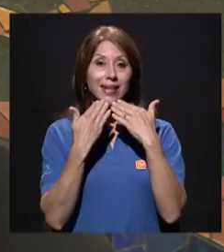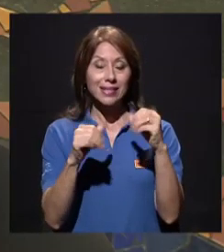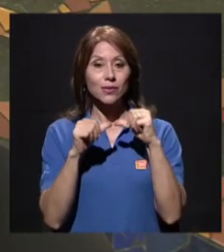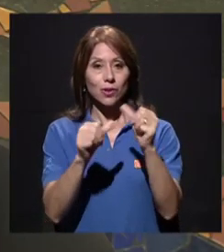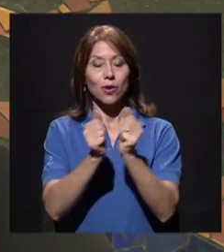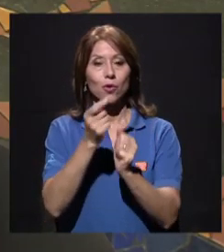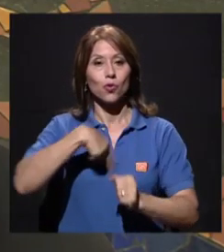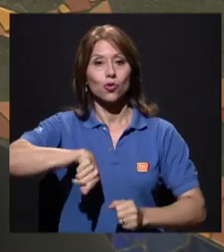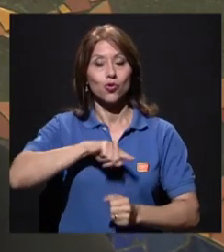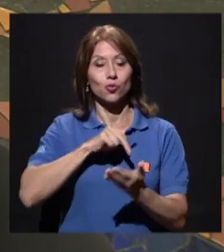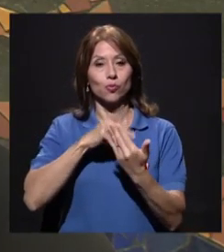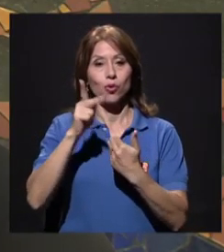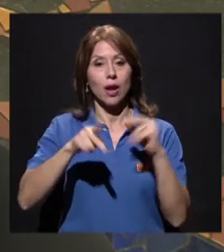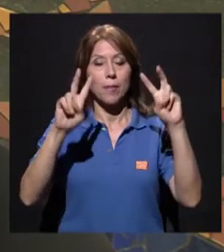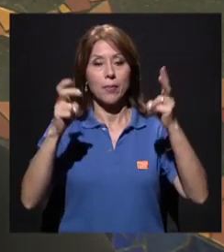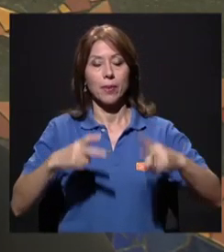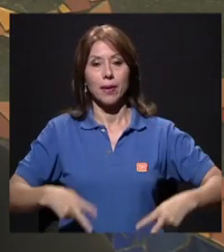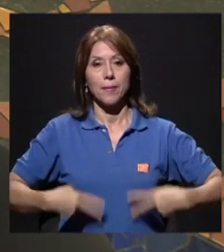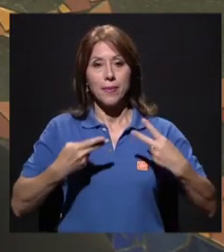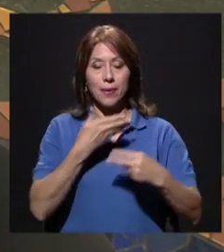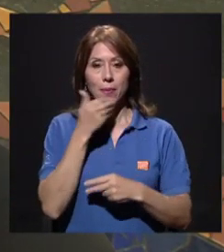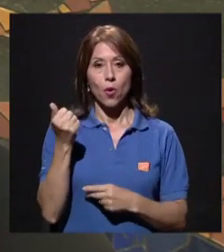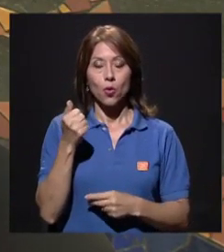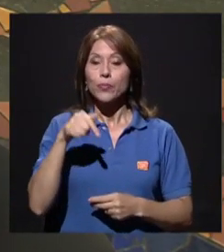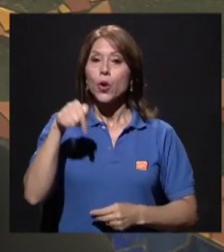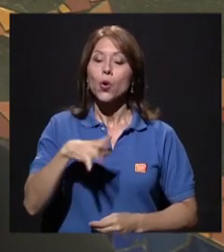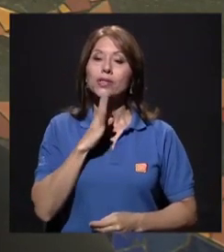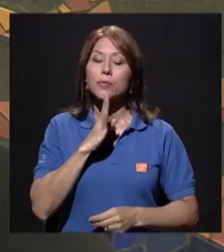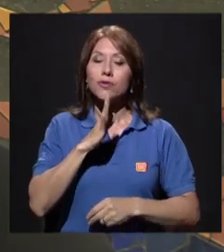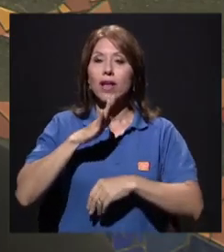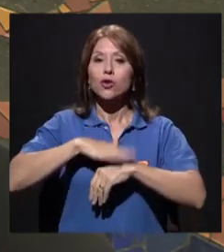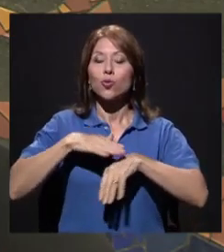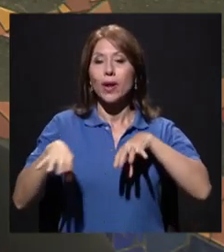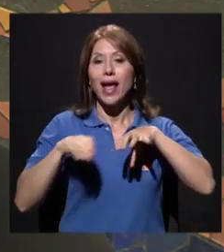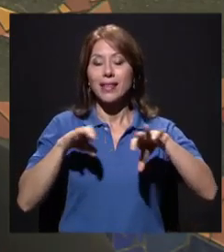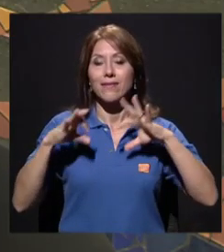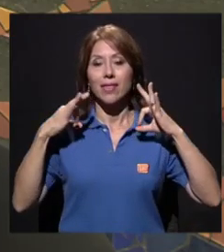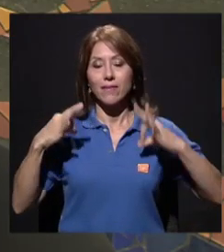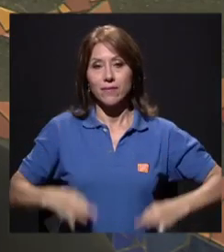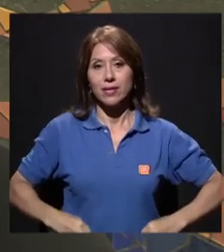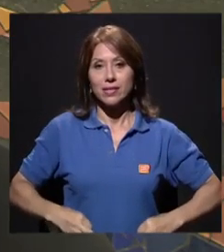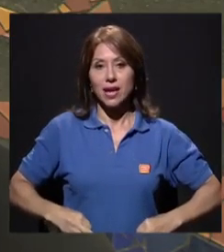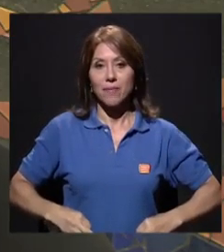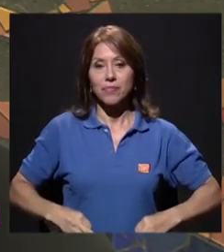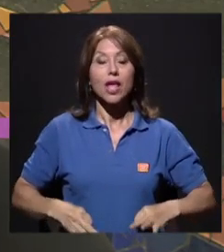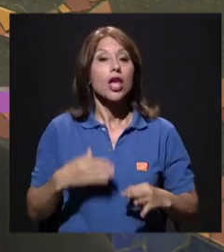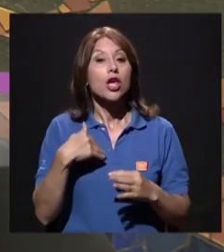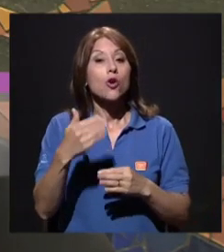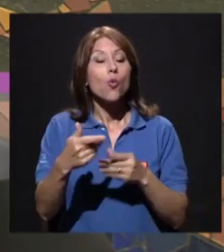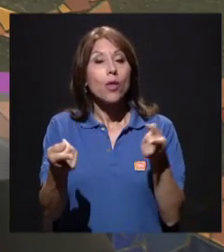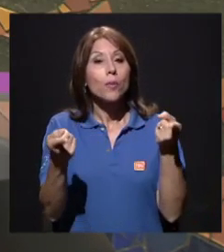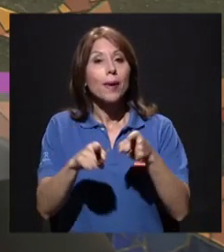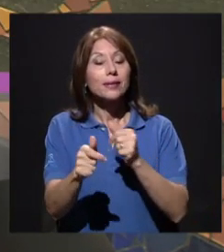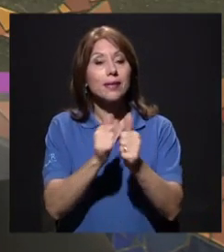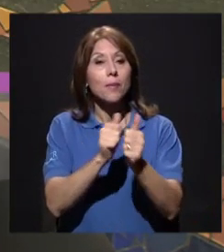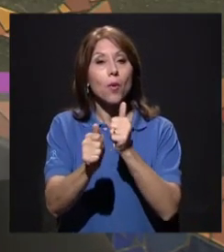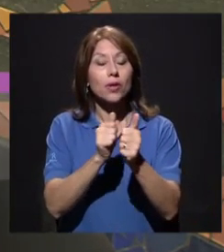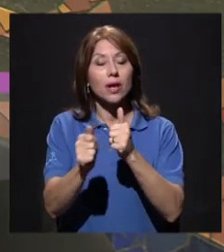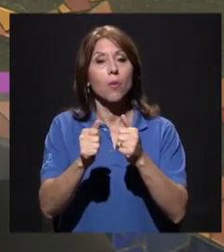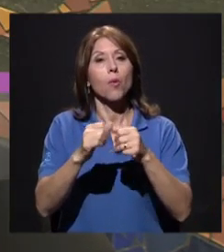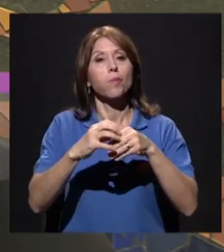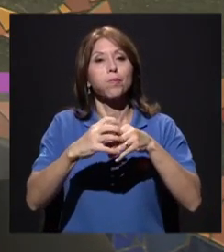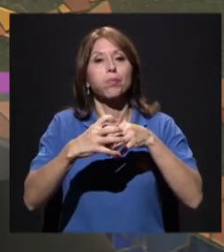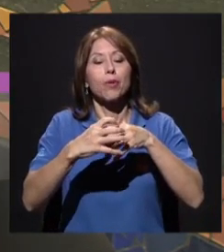Gracias por continuar con nosotros en el programa Vivir Mejor. Hoy estamos hablando acerca de la actividad física y las lesiones deportivas más